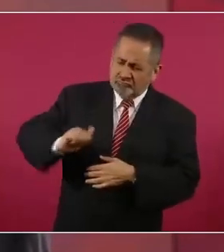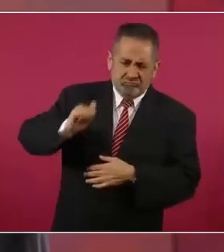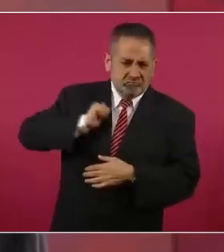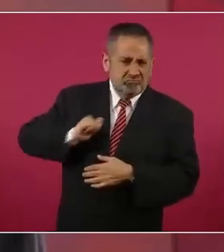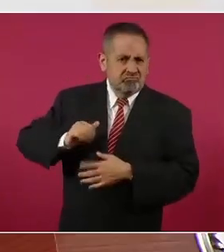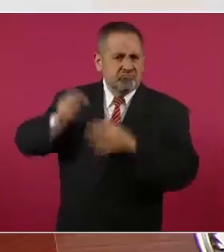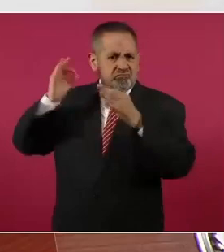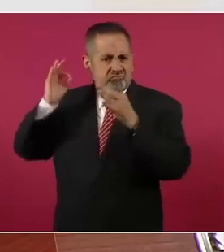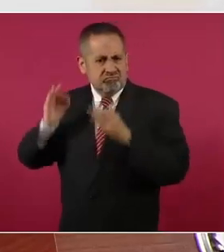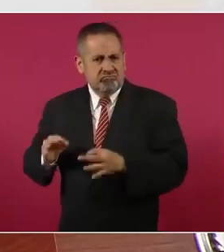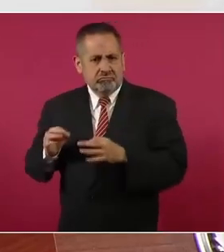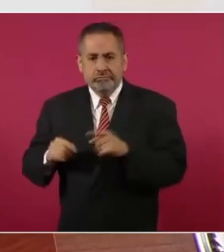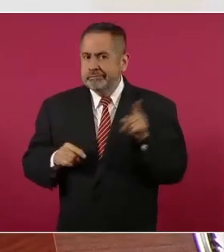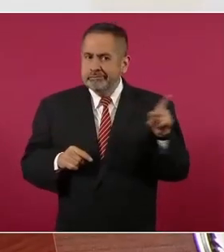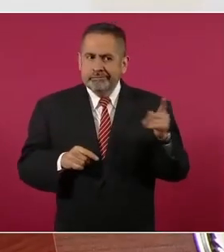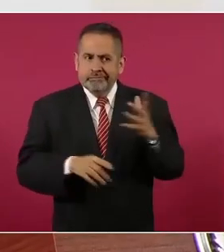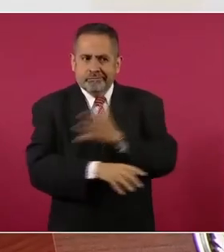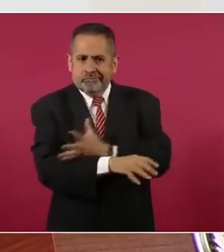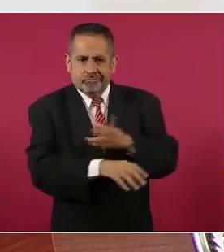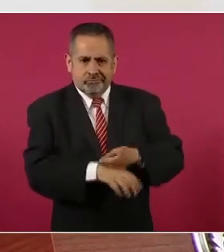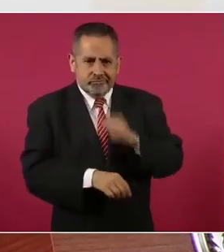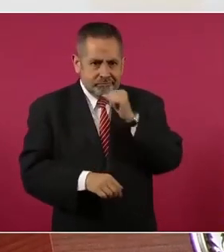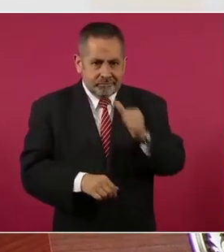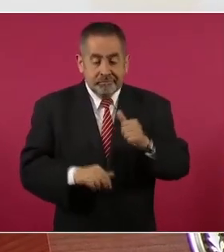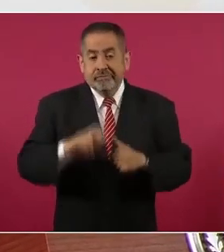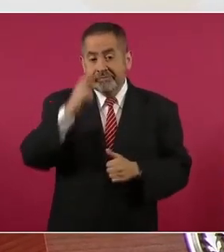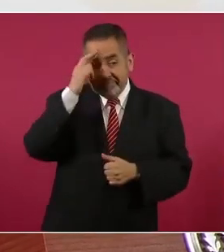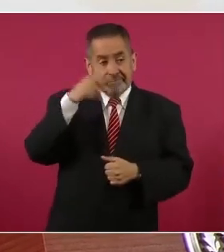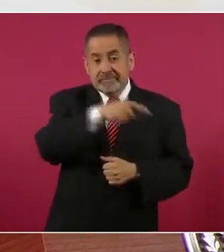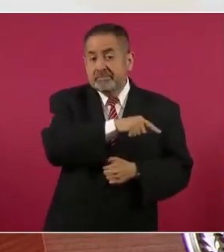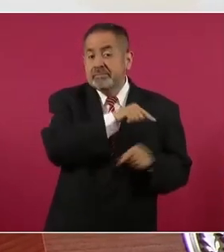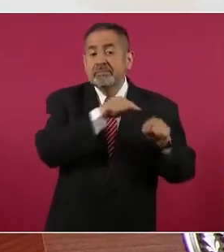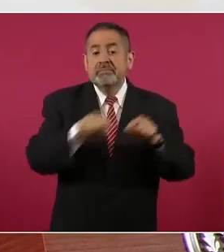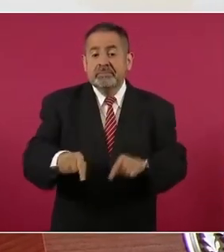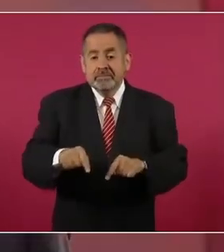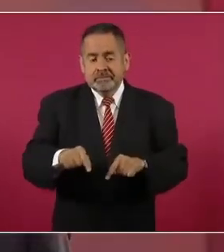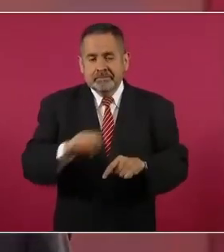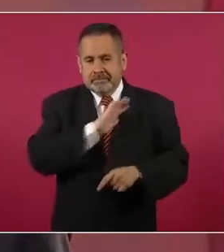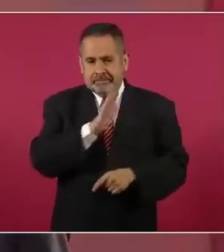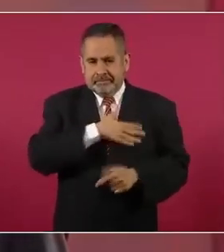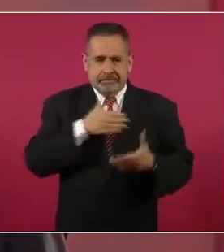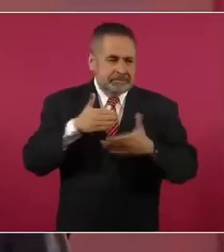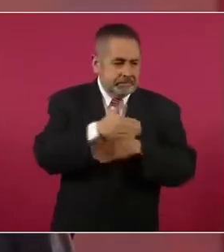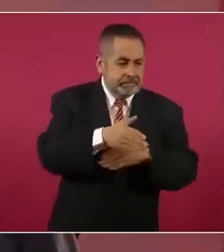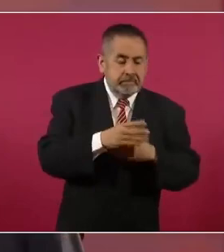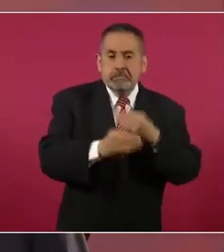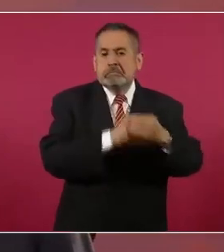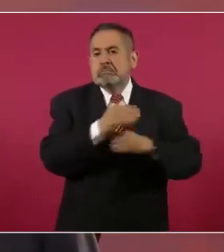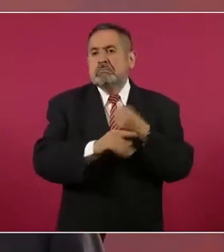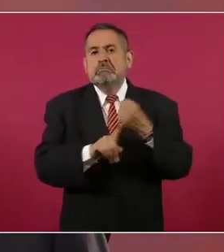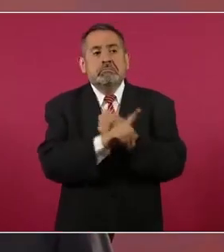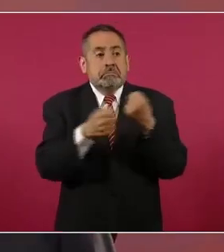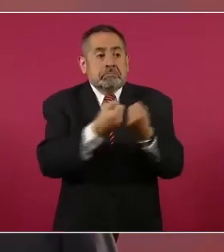no eran tan honestos. Acuérdense ustedes que llegando, llegando se pelearon